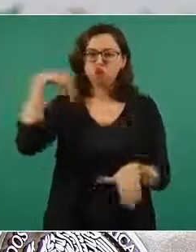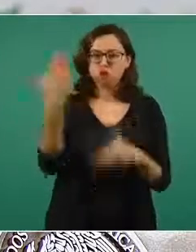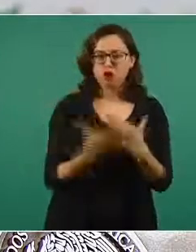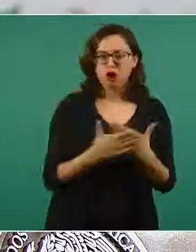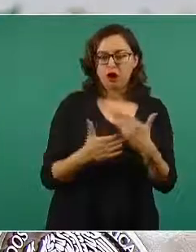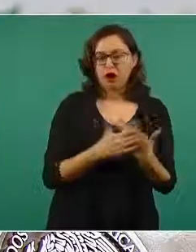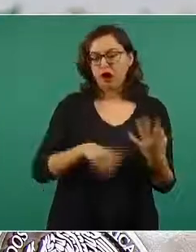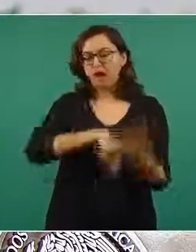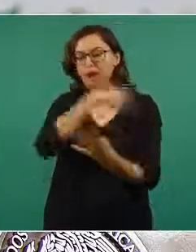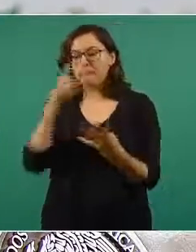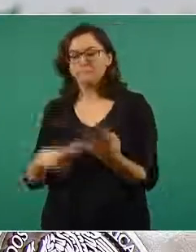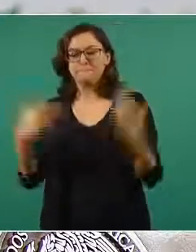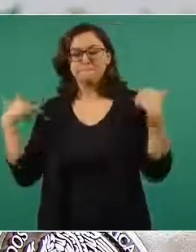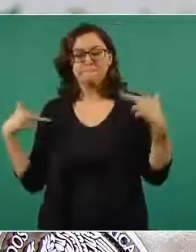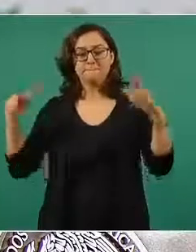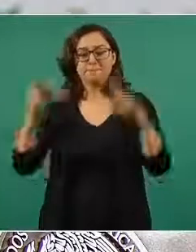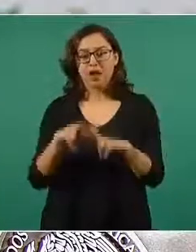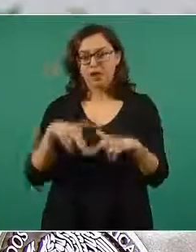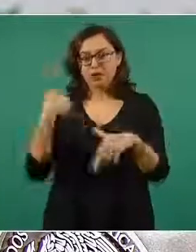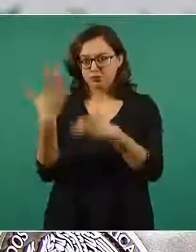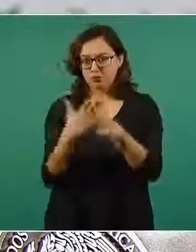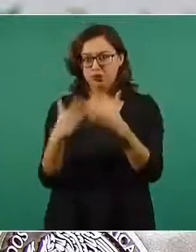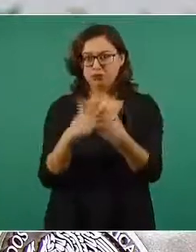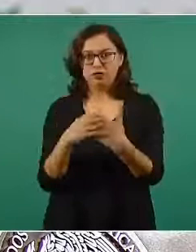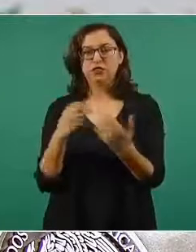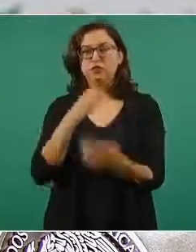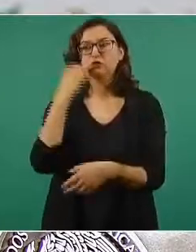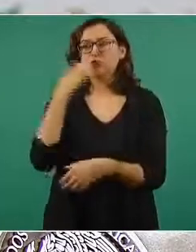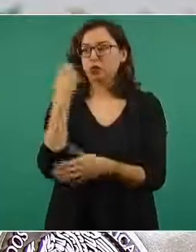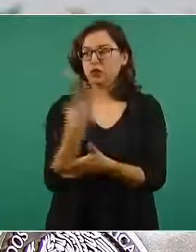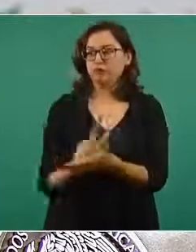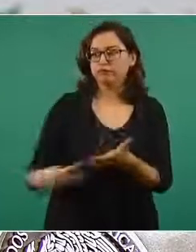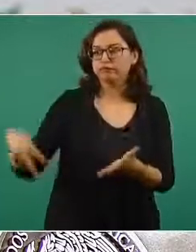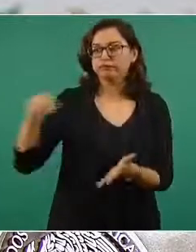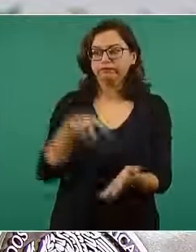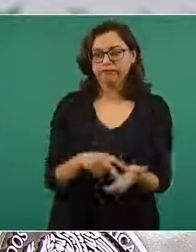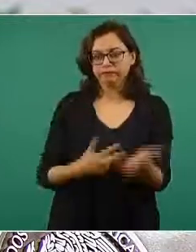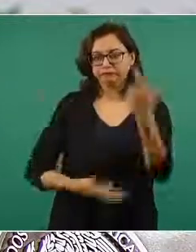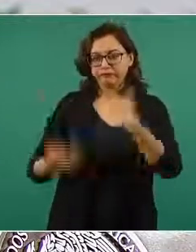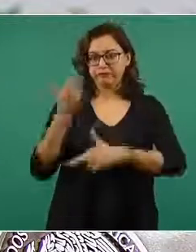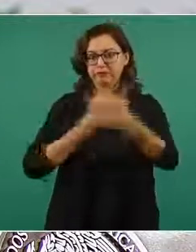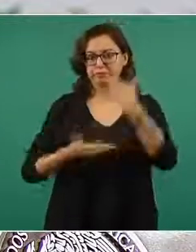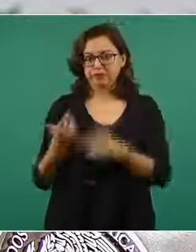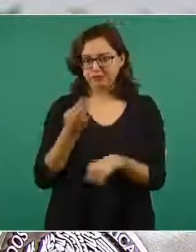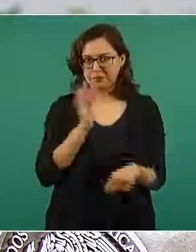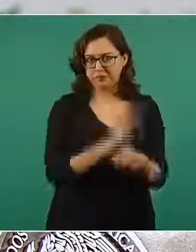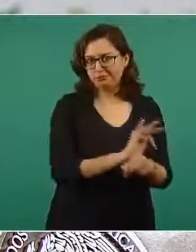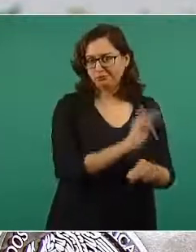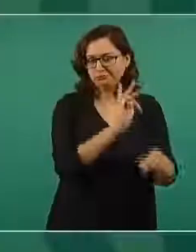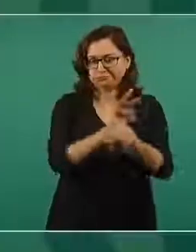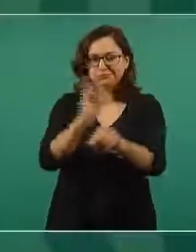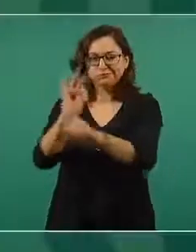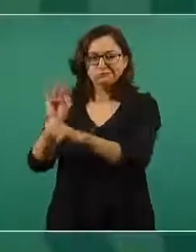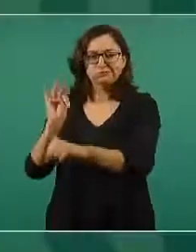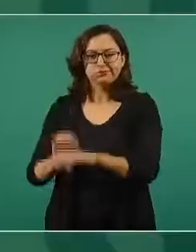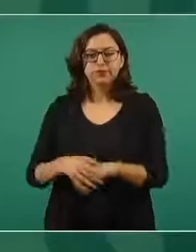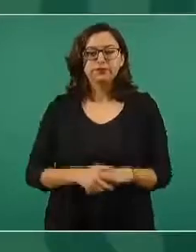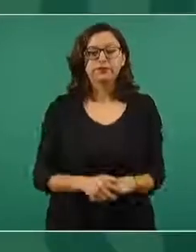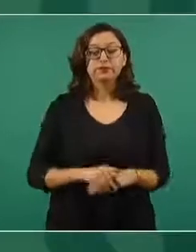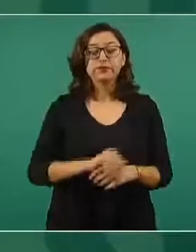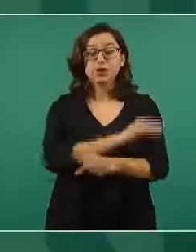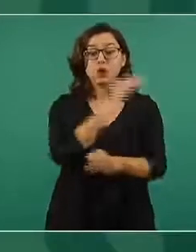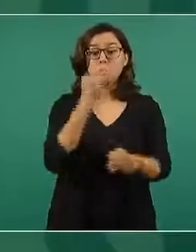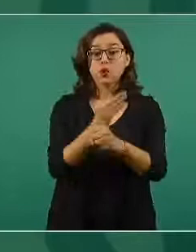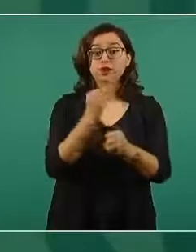prevención al regreso a clases presenciales. Hoy en el pulso de la salud, que ya se inició